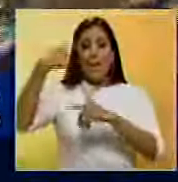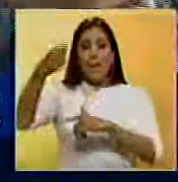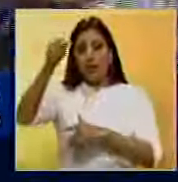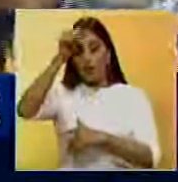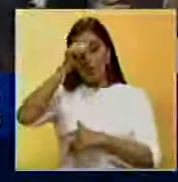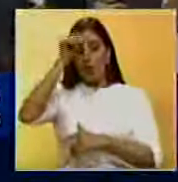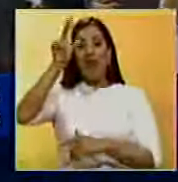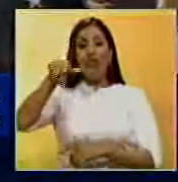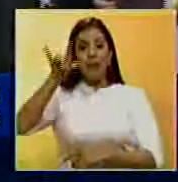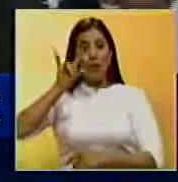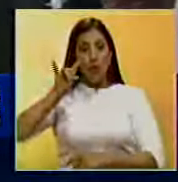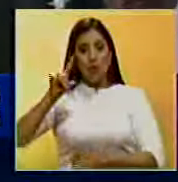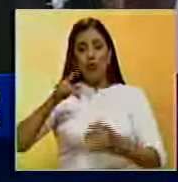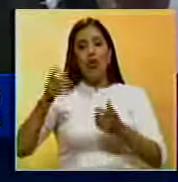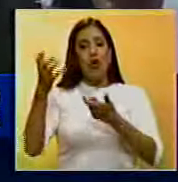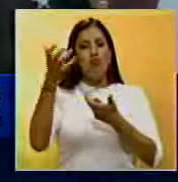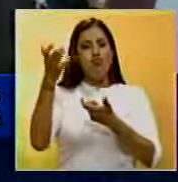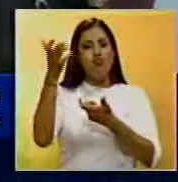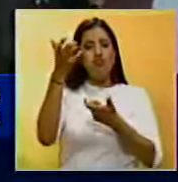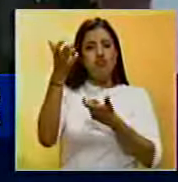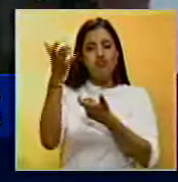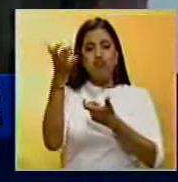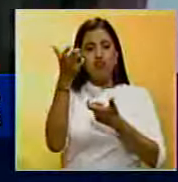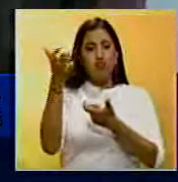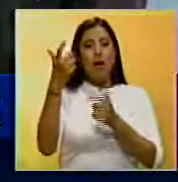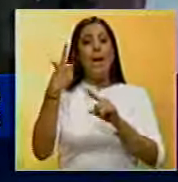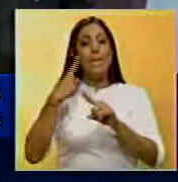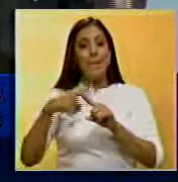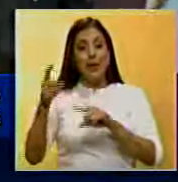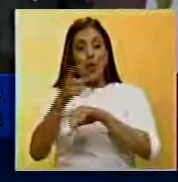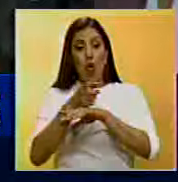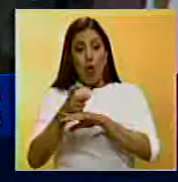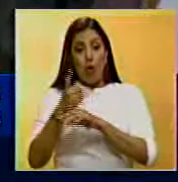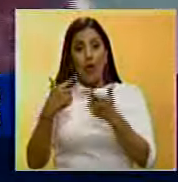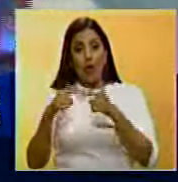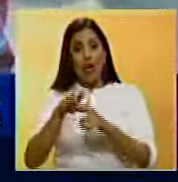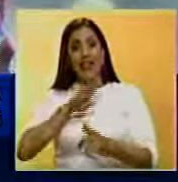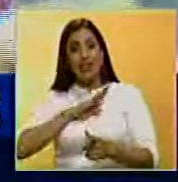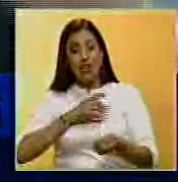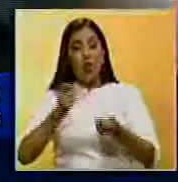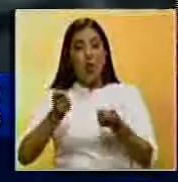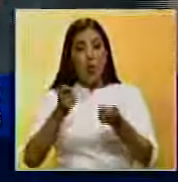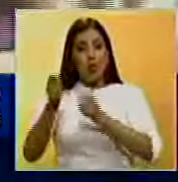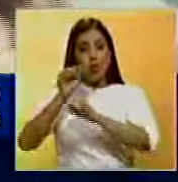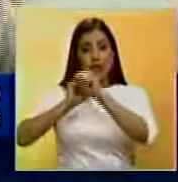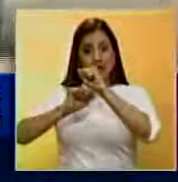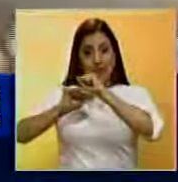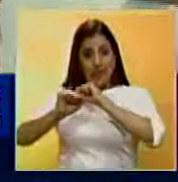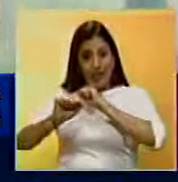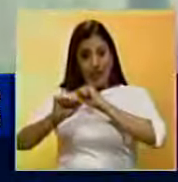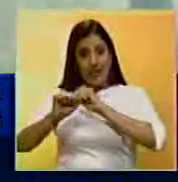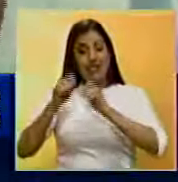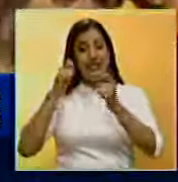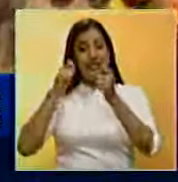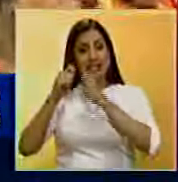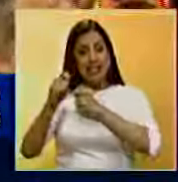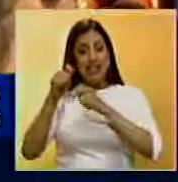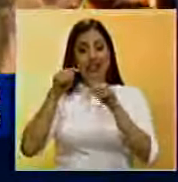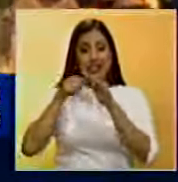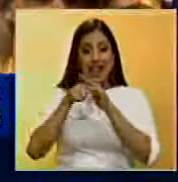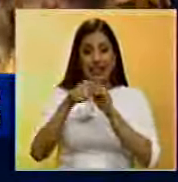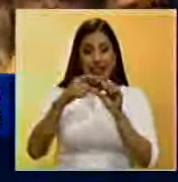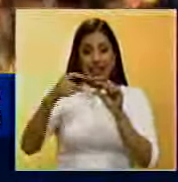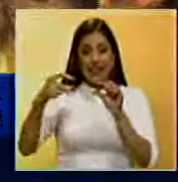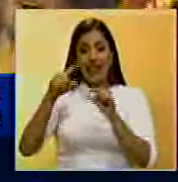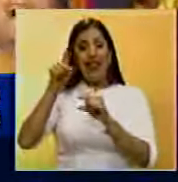domingo y lunes, fue fumigado. A pesar de que el gobierno local ha tomado medidas preventivas, la venta de entradas